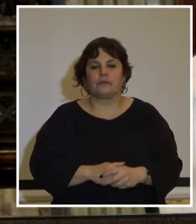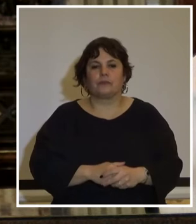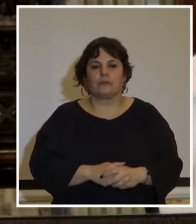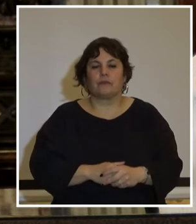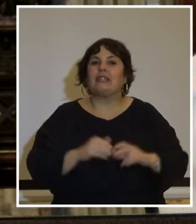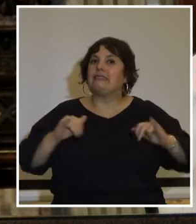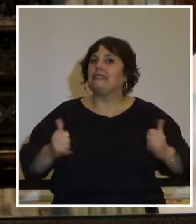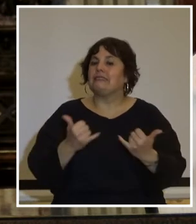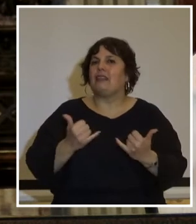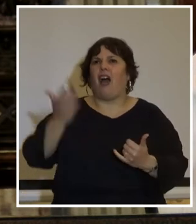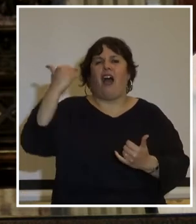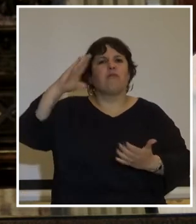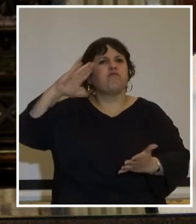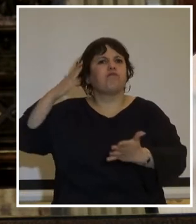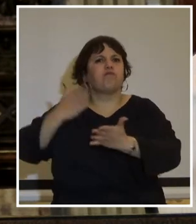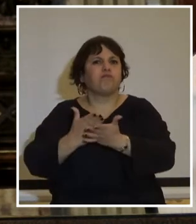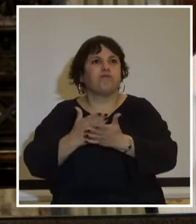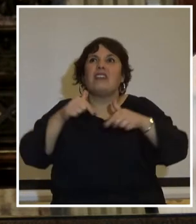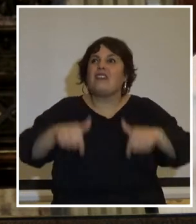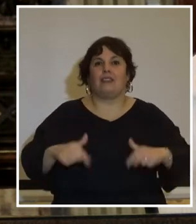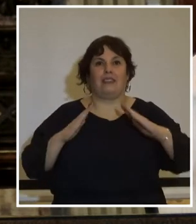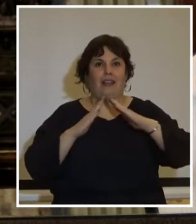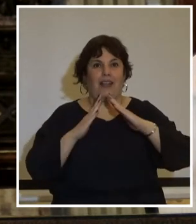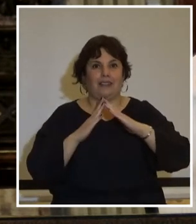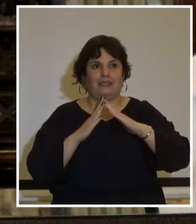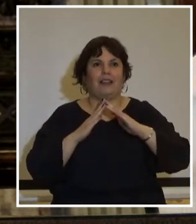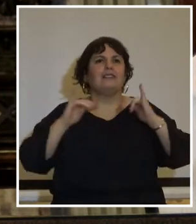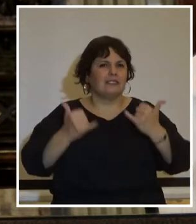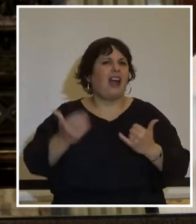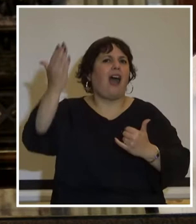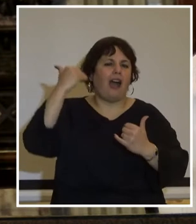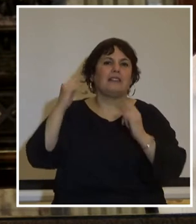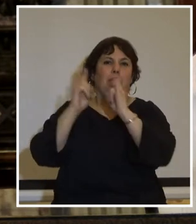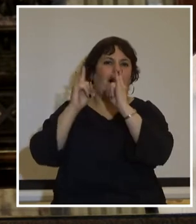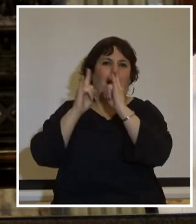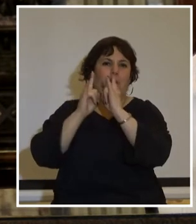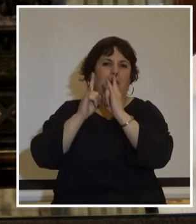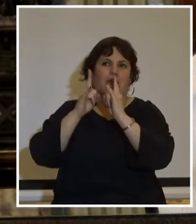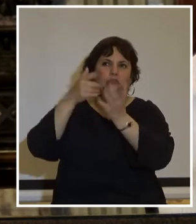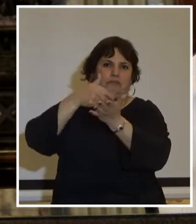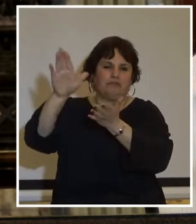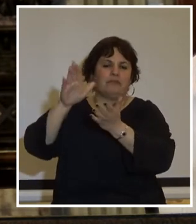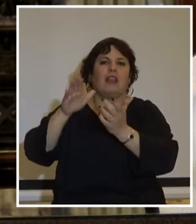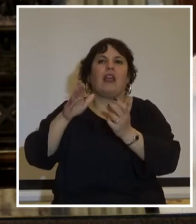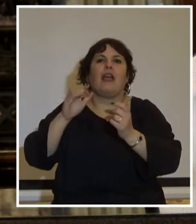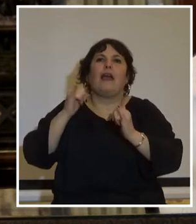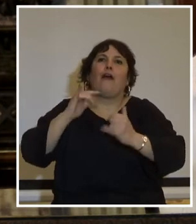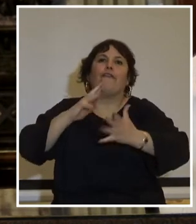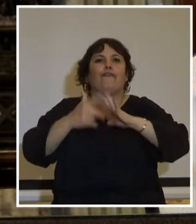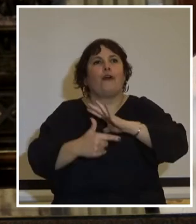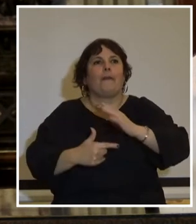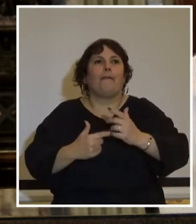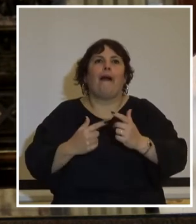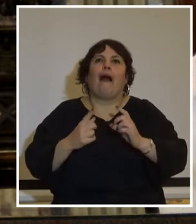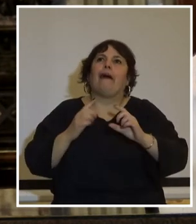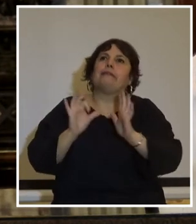Ya se había dado un golpe de Estado en esta casa. Ya habían disuelto el Parlamento como expresión de la convivencia